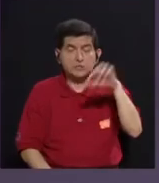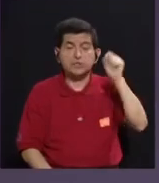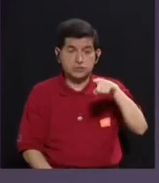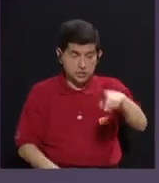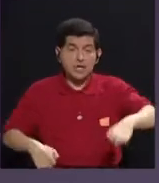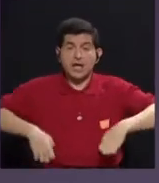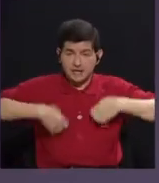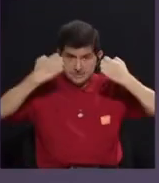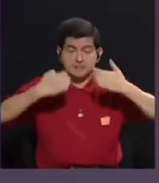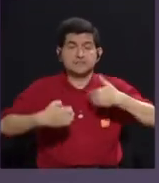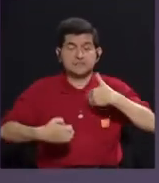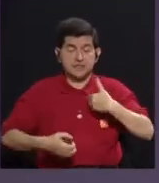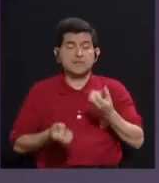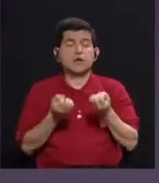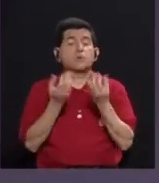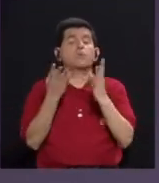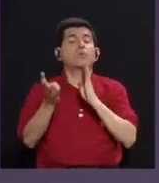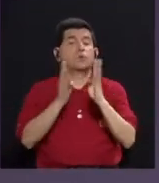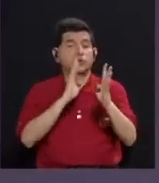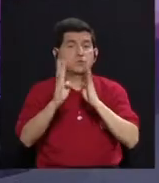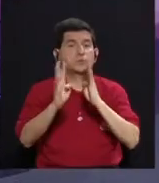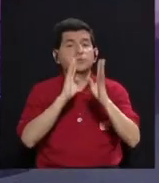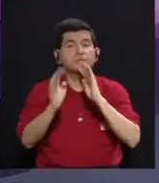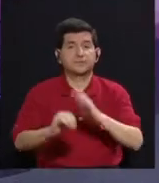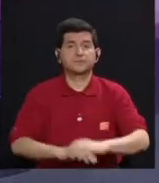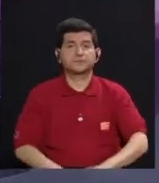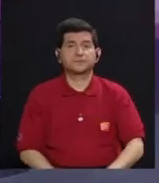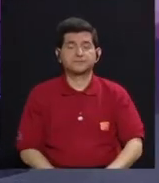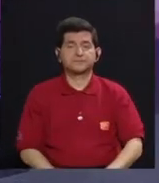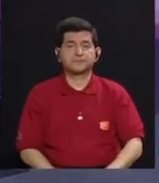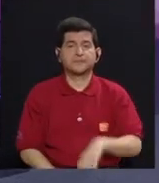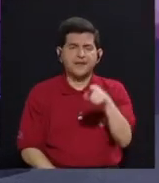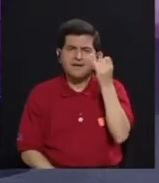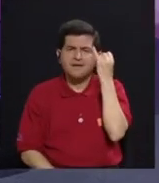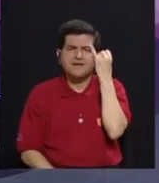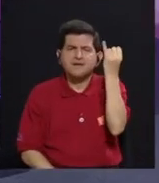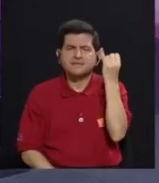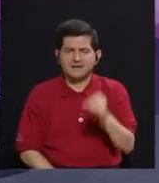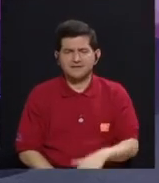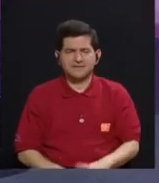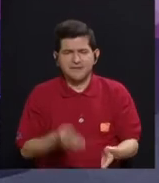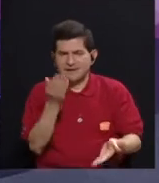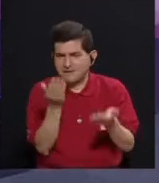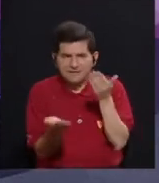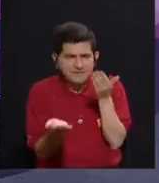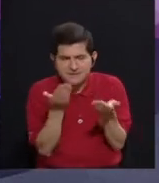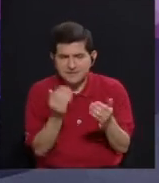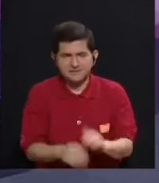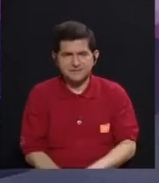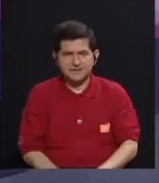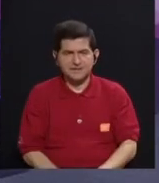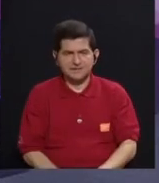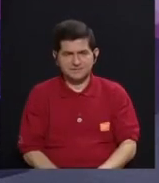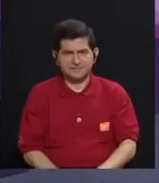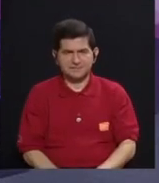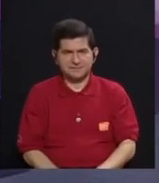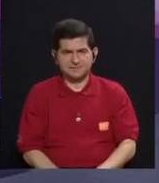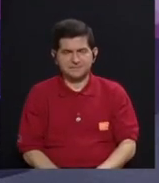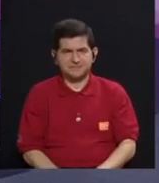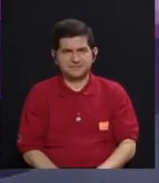y tiene mucho que decir además. Tiene mucho que decir. En ese sentido, Marlucia, nos podrías también